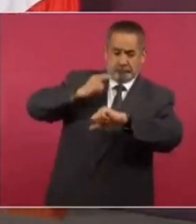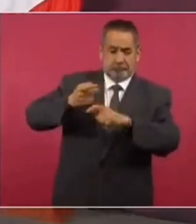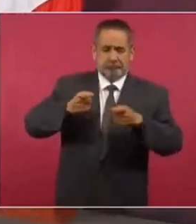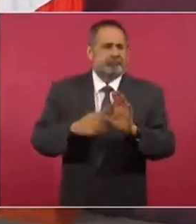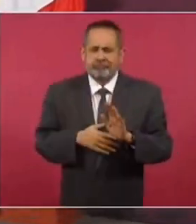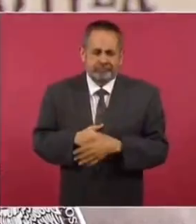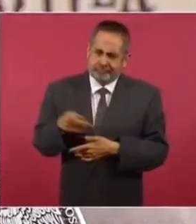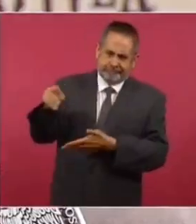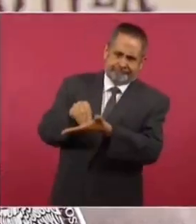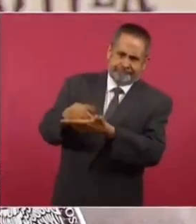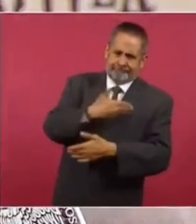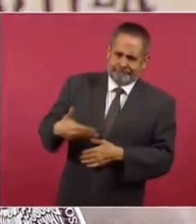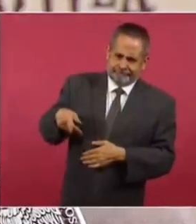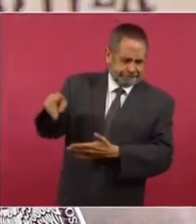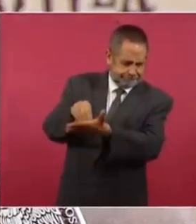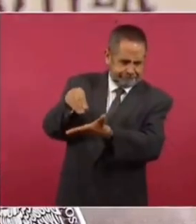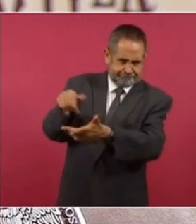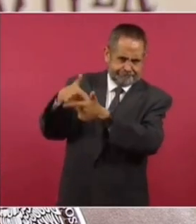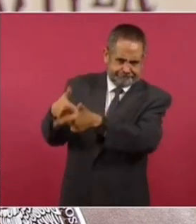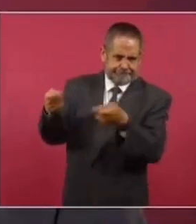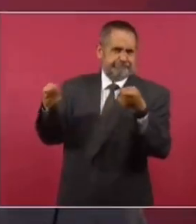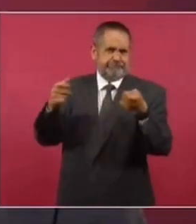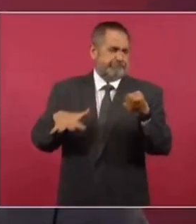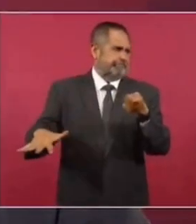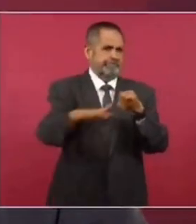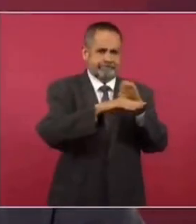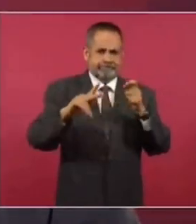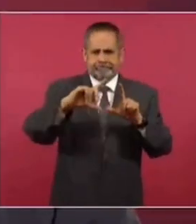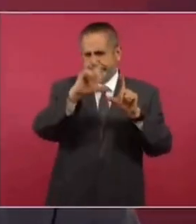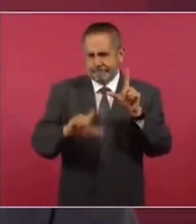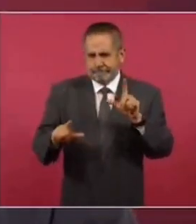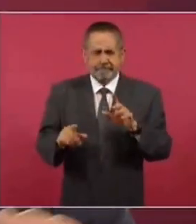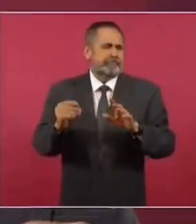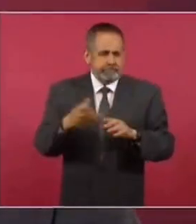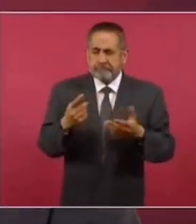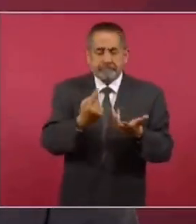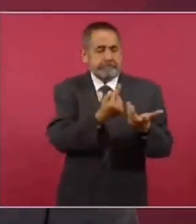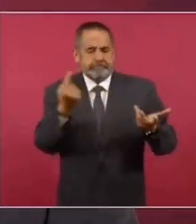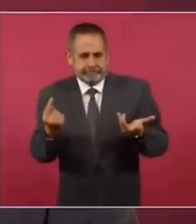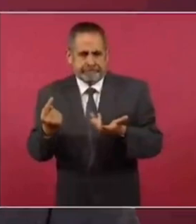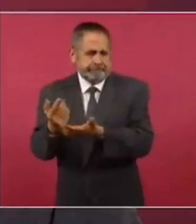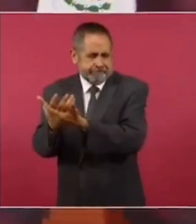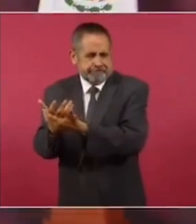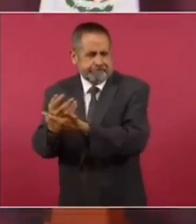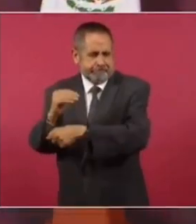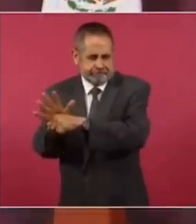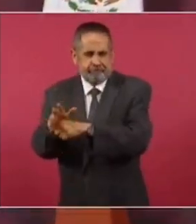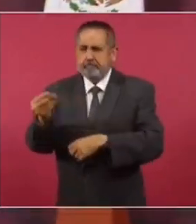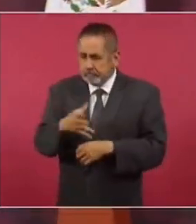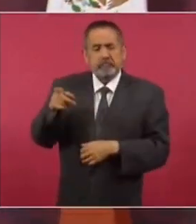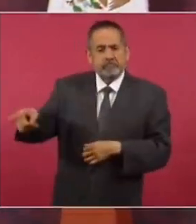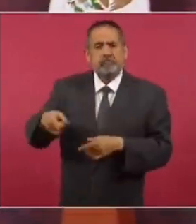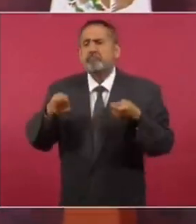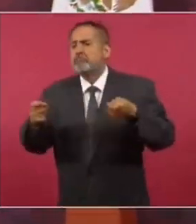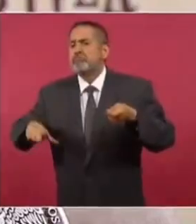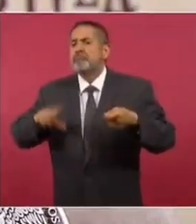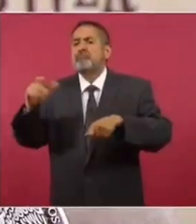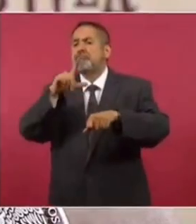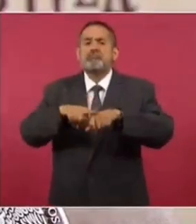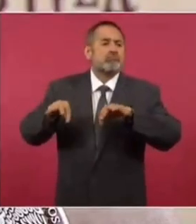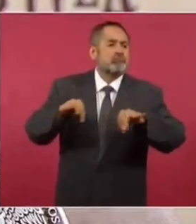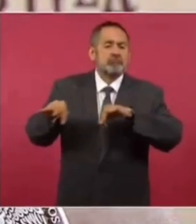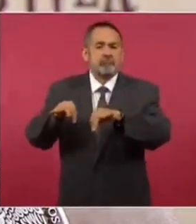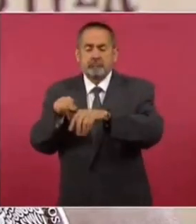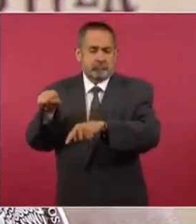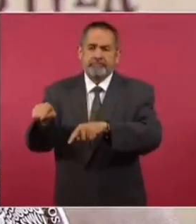al frente de la política pública del país, conduce, aún en su aislamiento temporal, conduce. El Gobierno Federal se